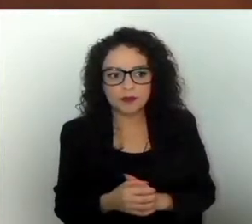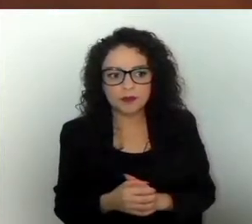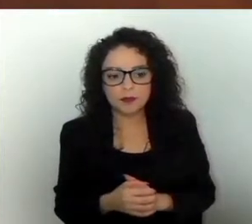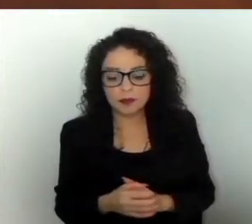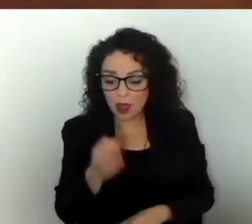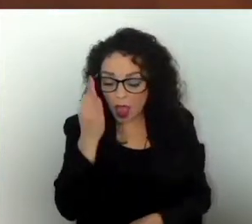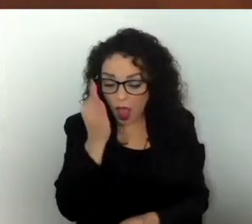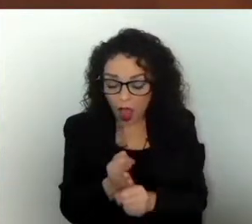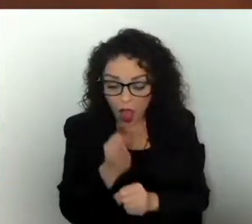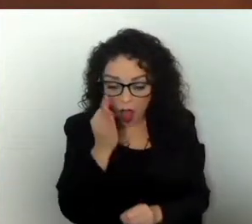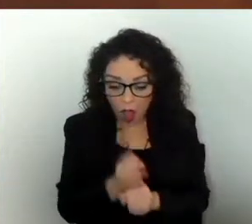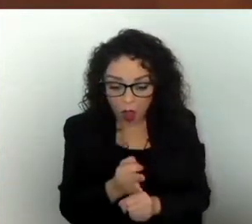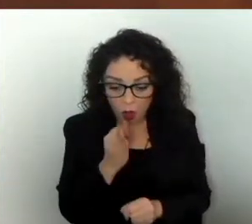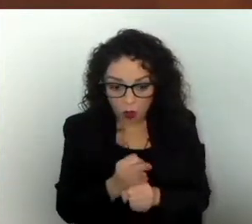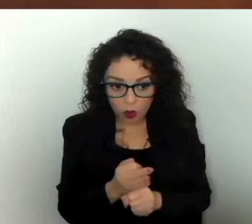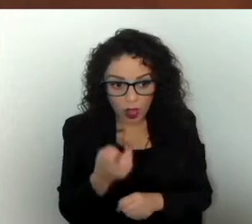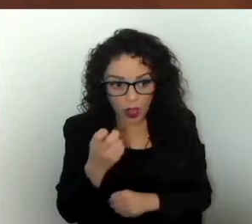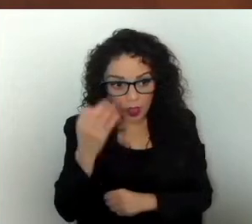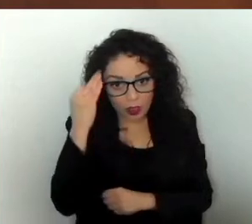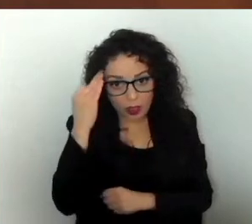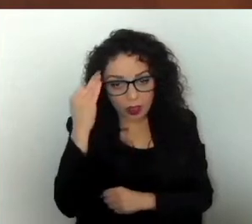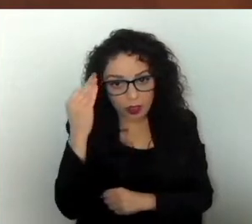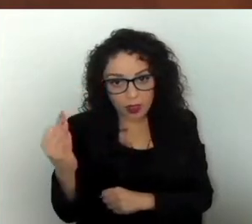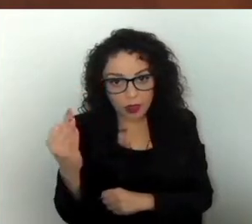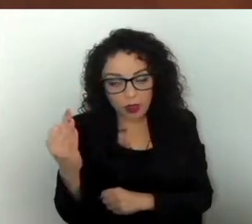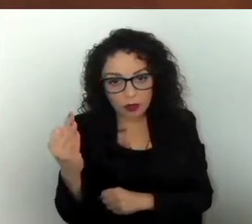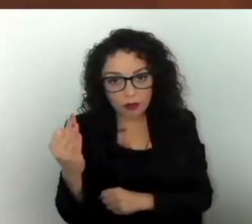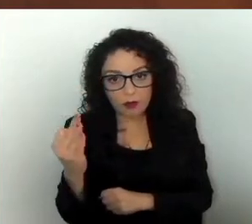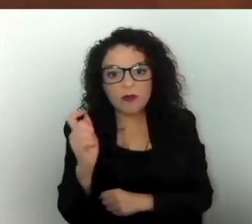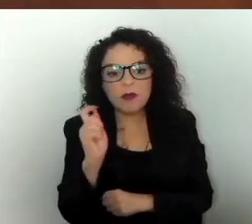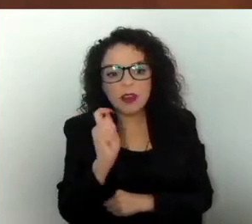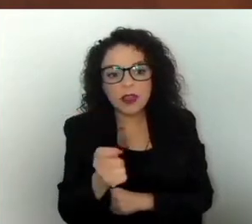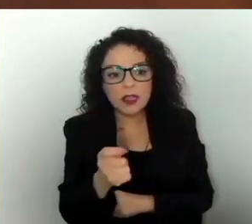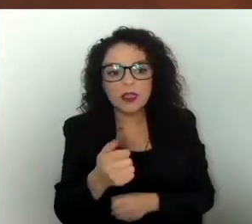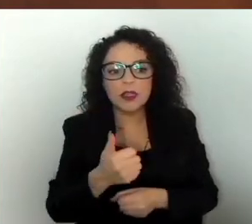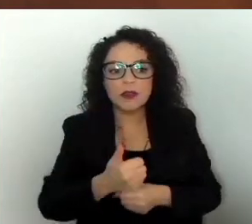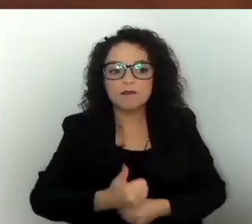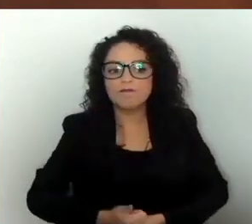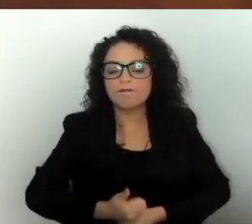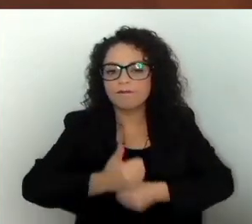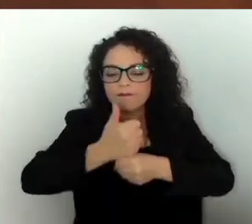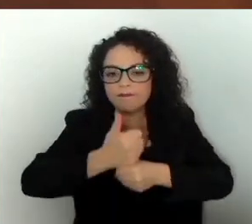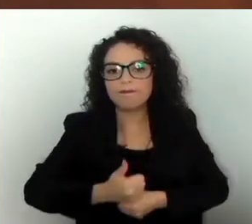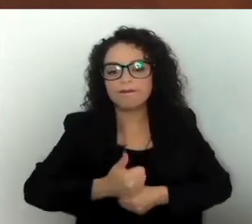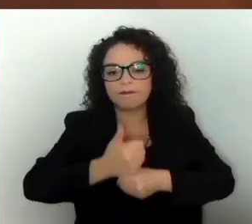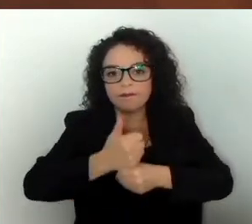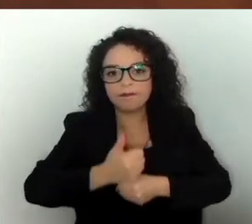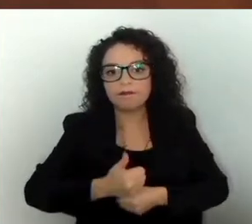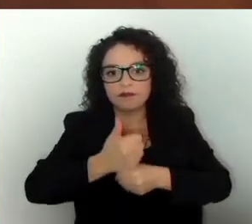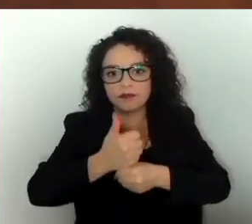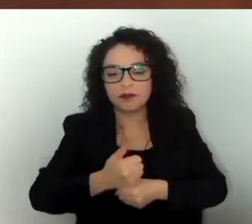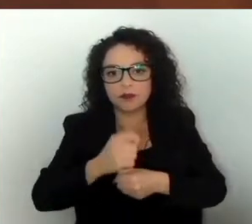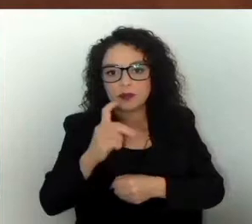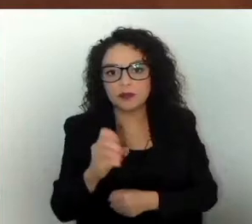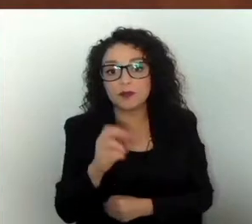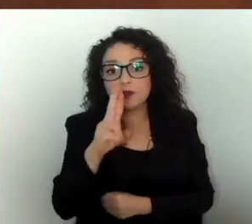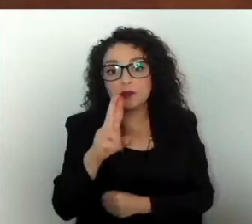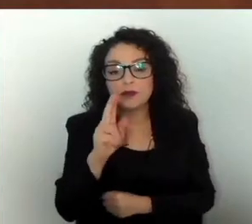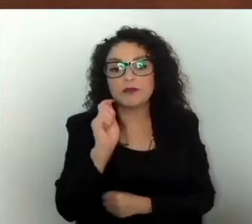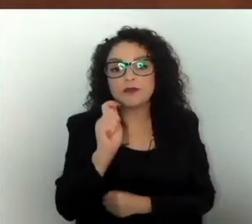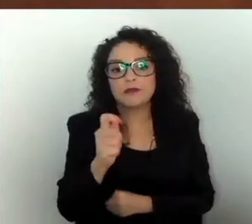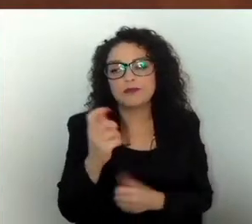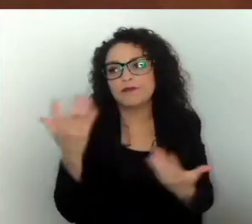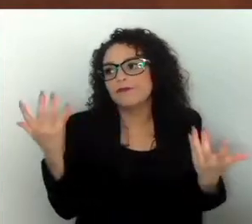momentos están padeciendo las inclemencias de la Madre Naturaleza.